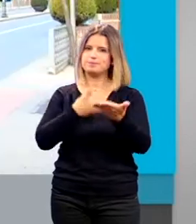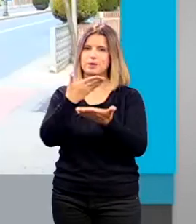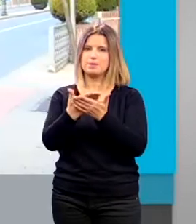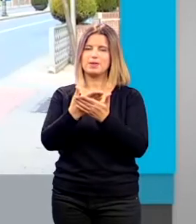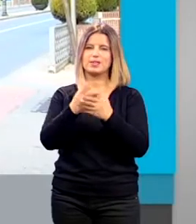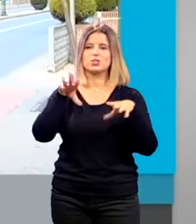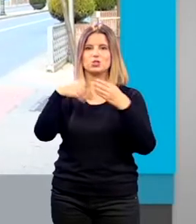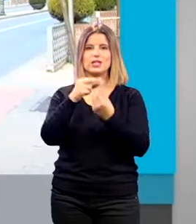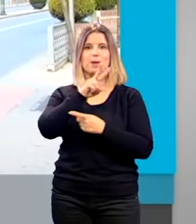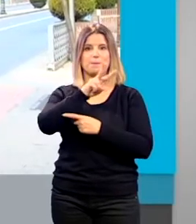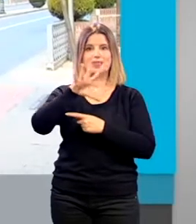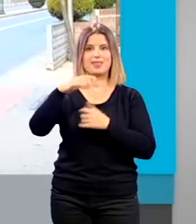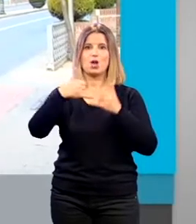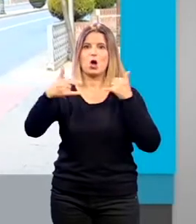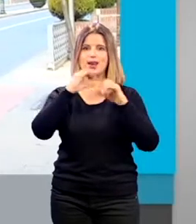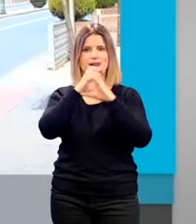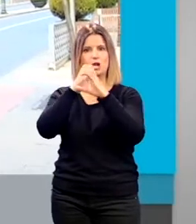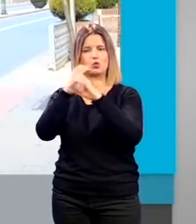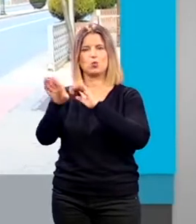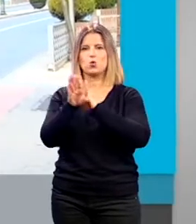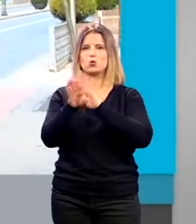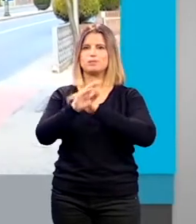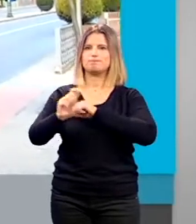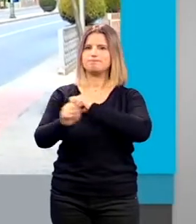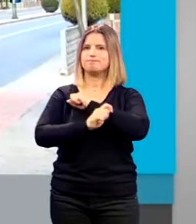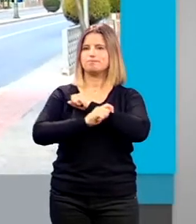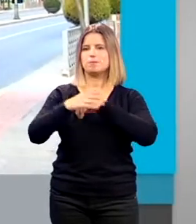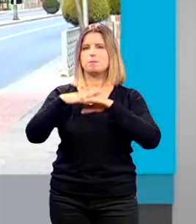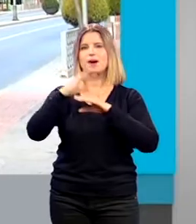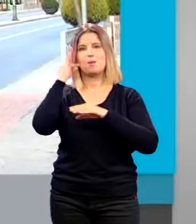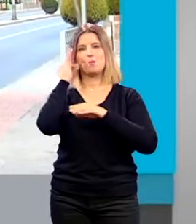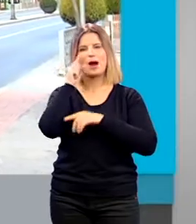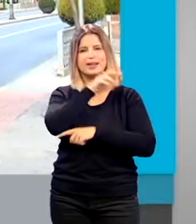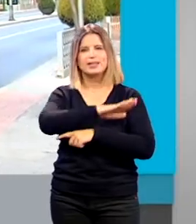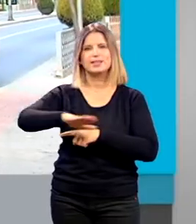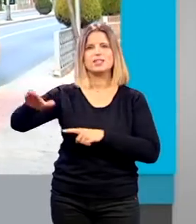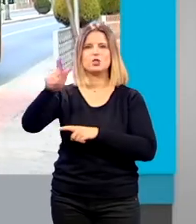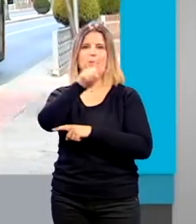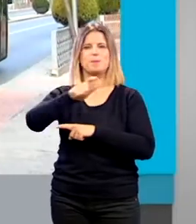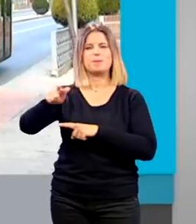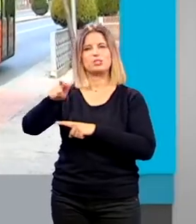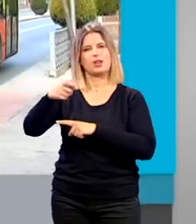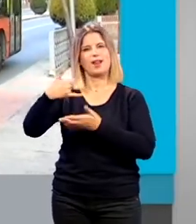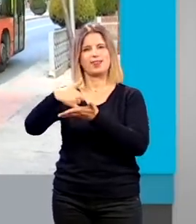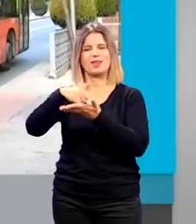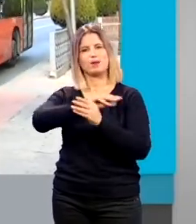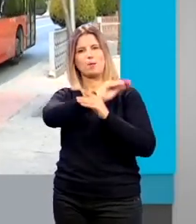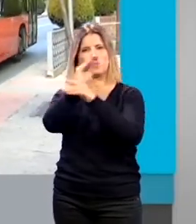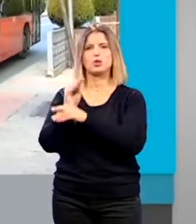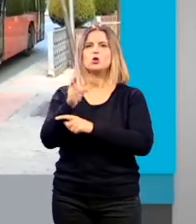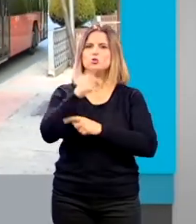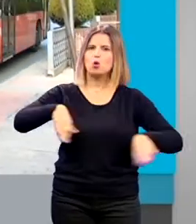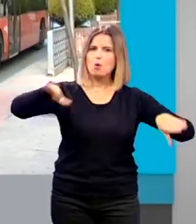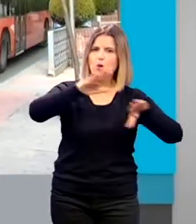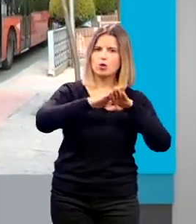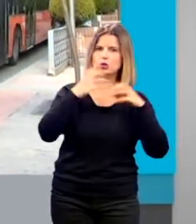25 líneas del transporte público sigan la estrategia de protección a las mujeres menores y personas vulnerables y no solo sea en las líneas nocturnas